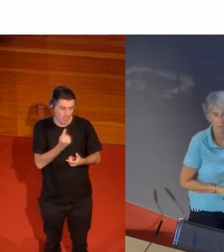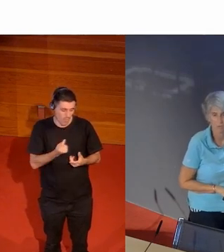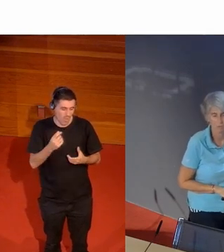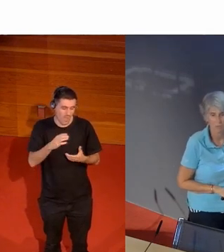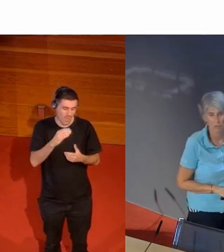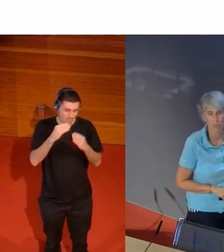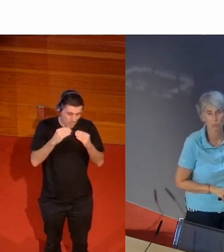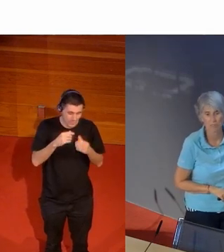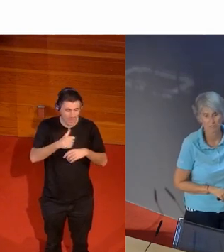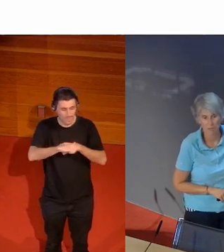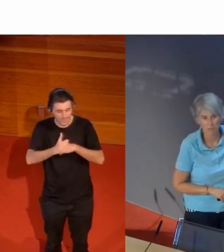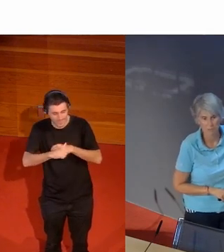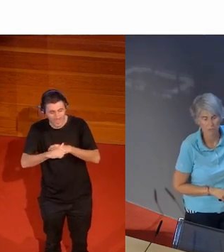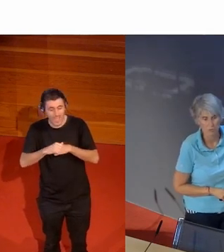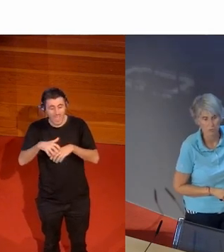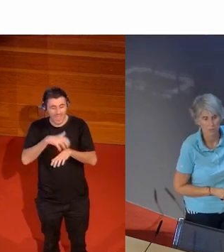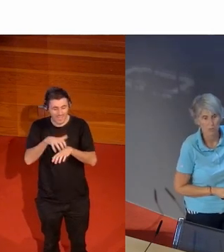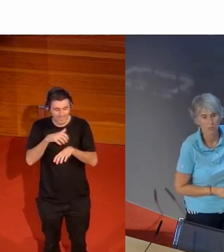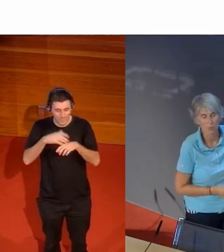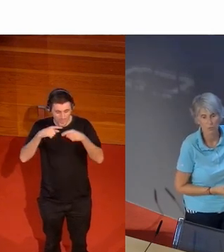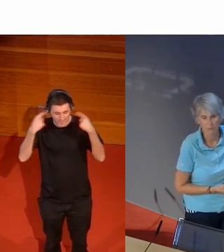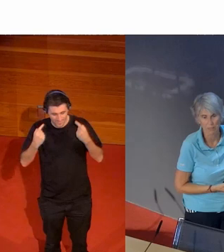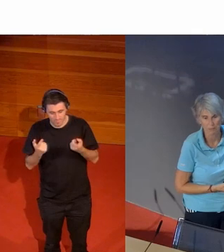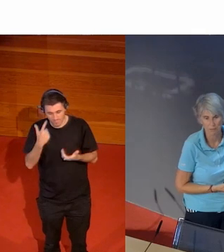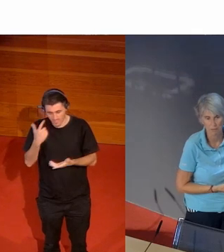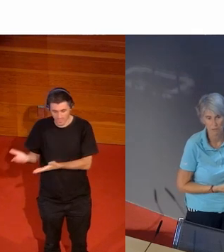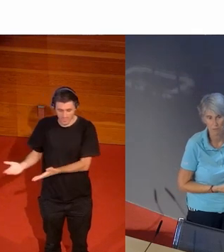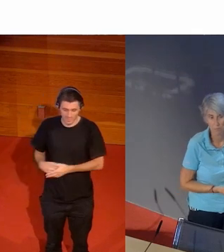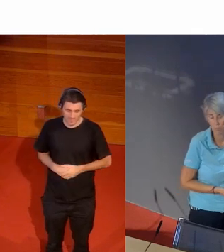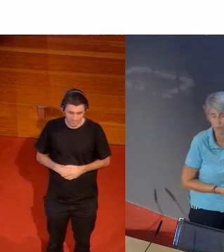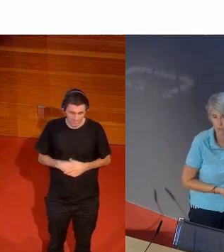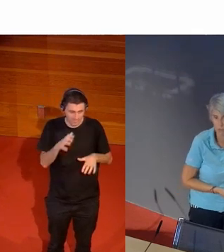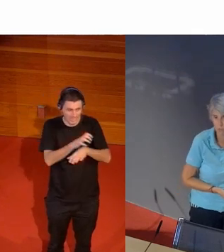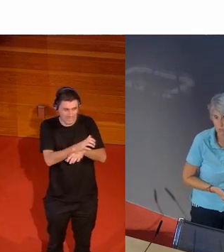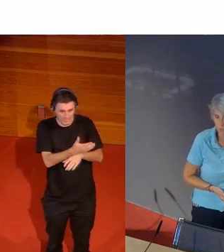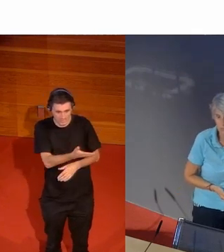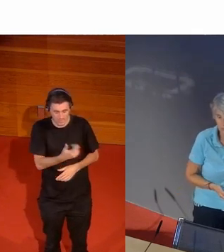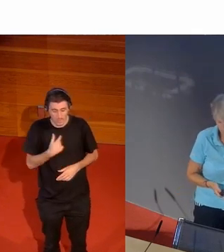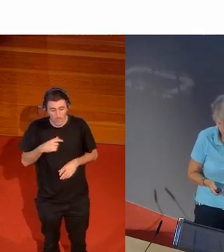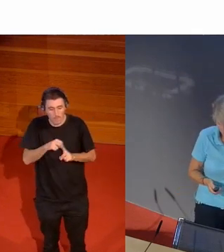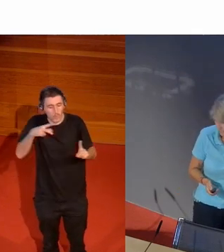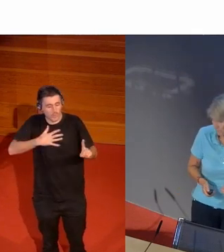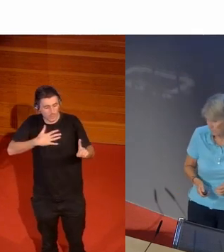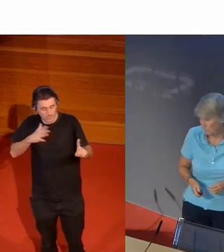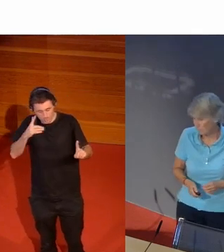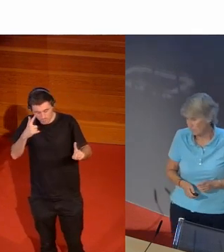necesario creo que no es necesario hacer estas cosas ridiculizar a la gente o por lo menos es mi punto de vista